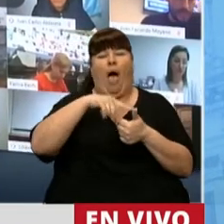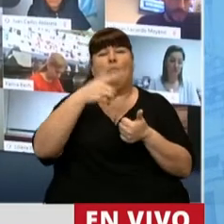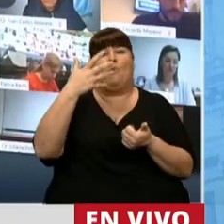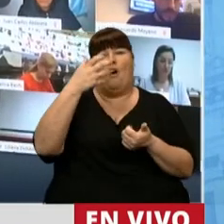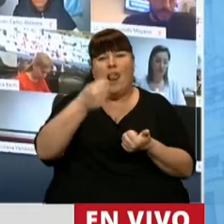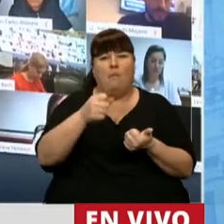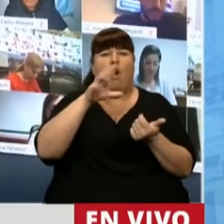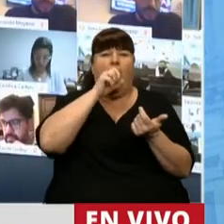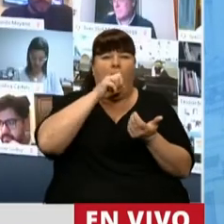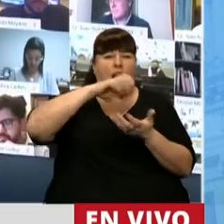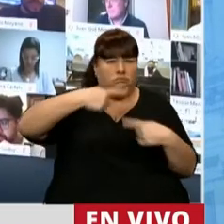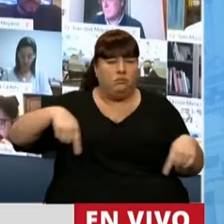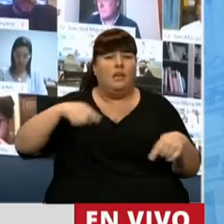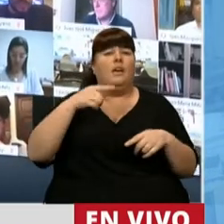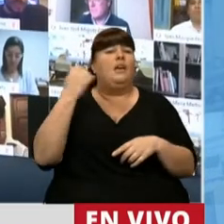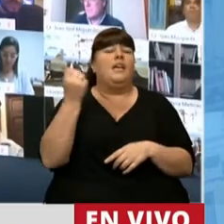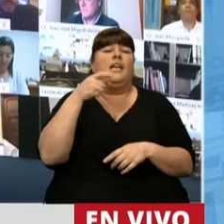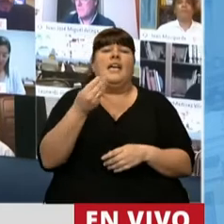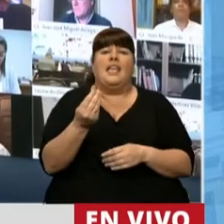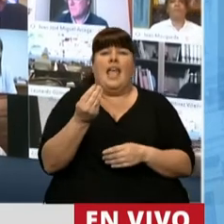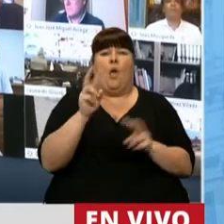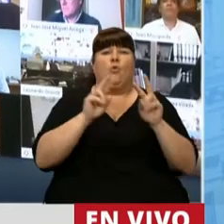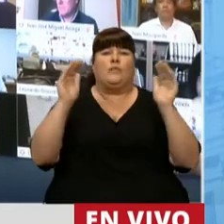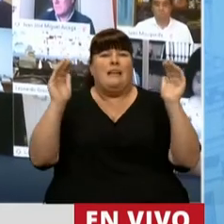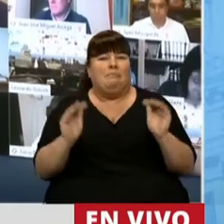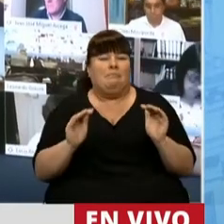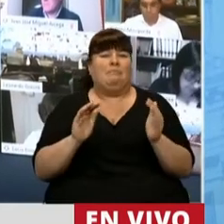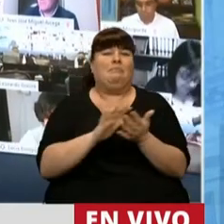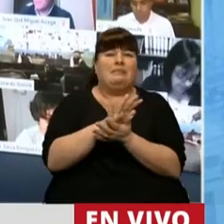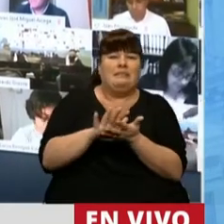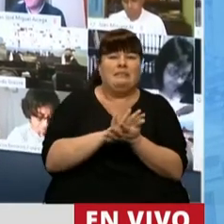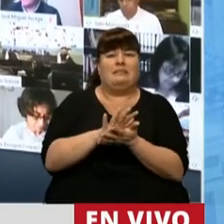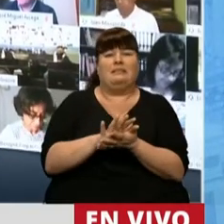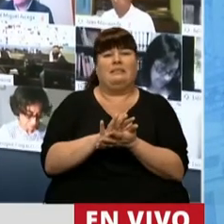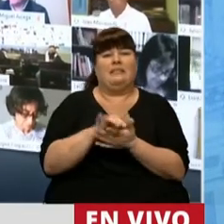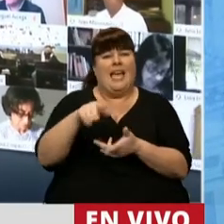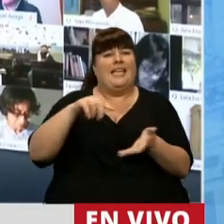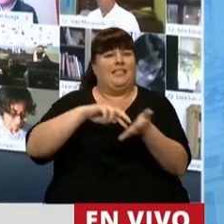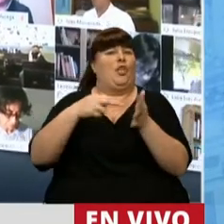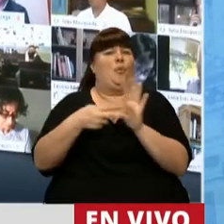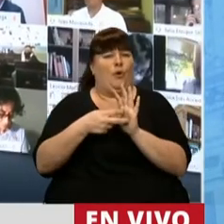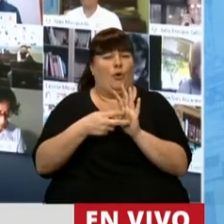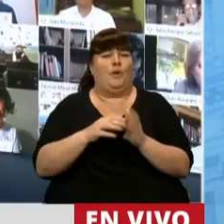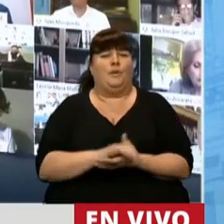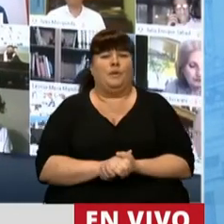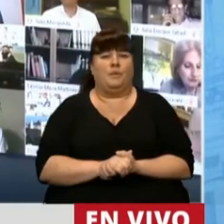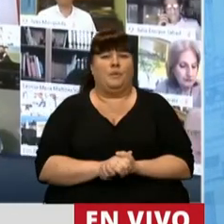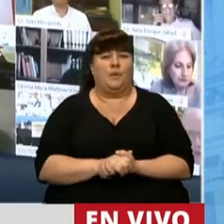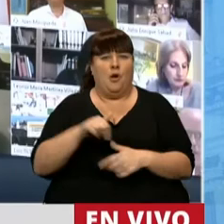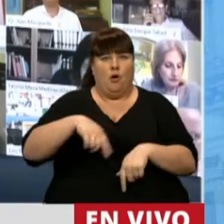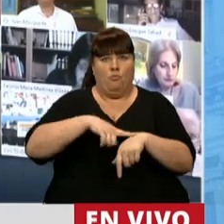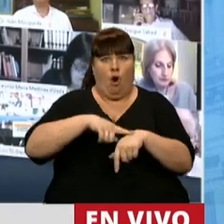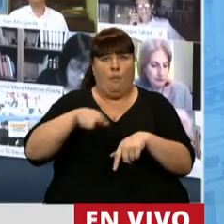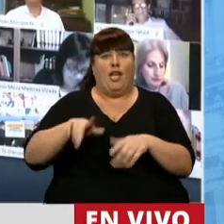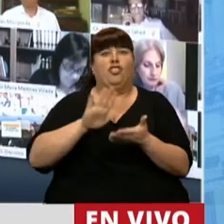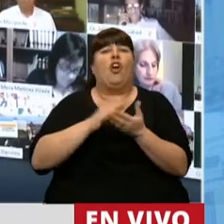tiene la intención clara de paliar esta crisis que estamos viviendo